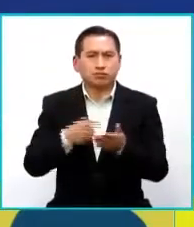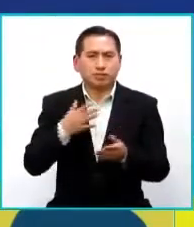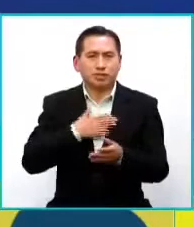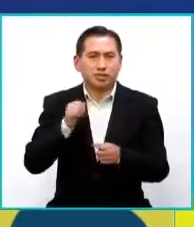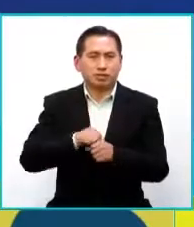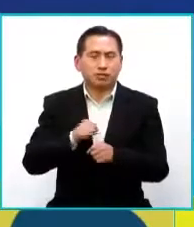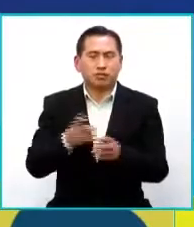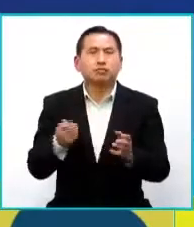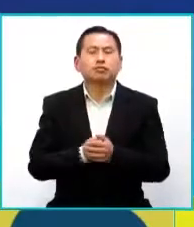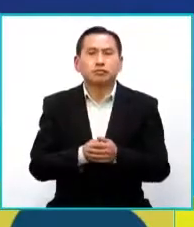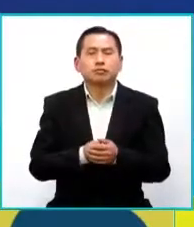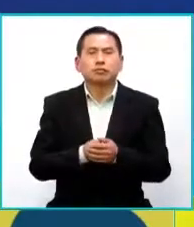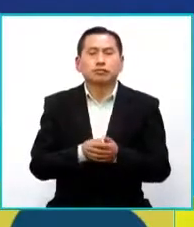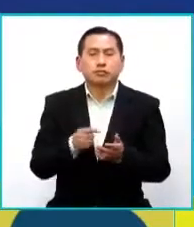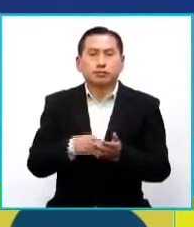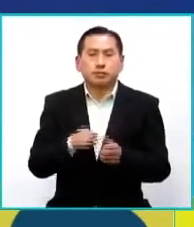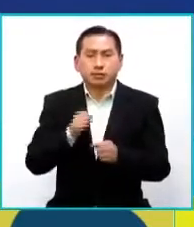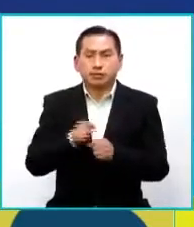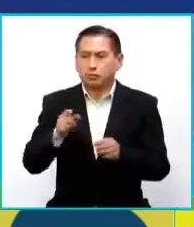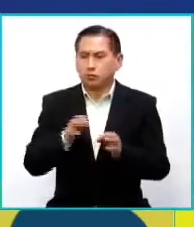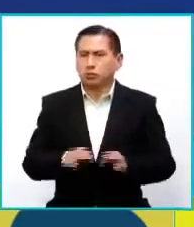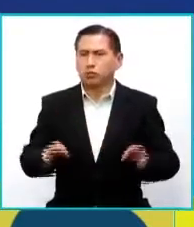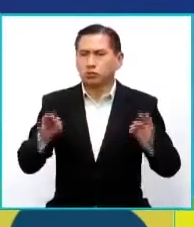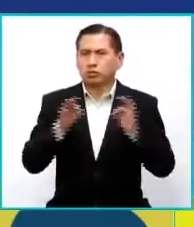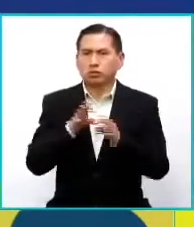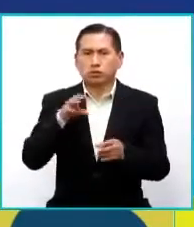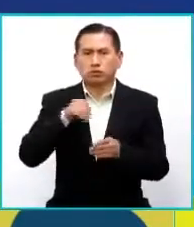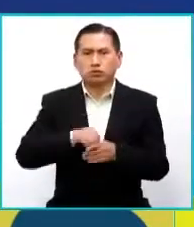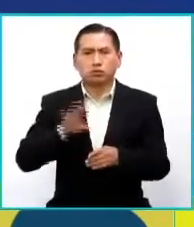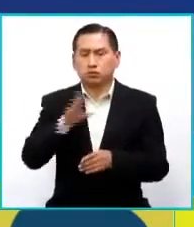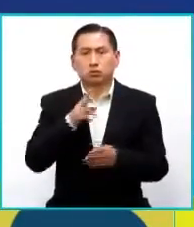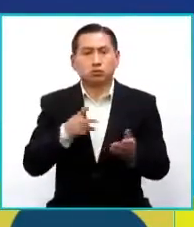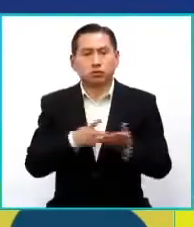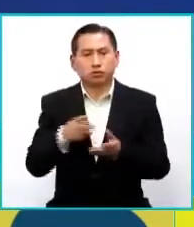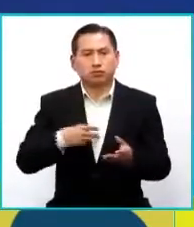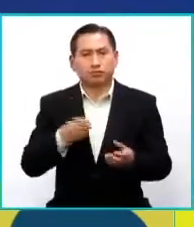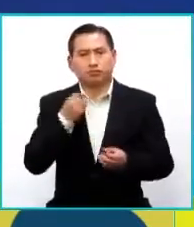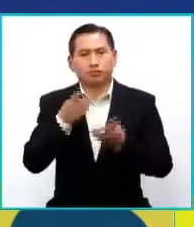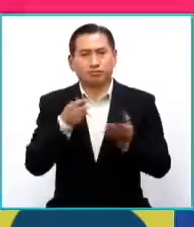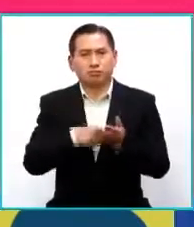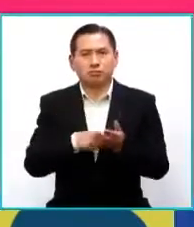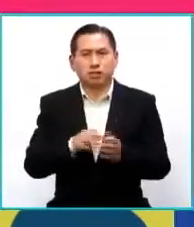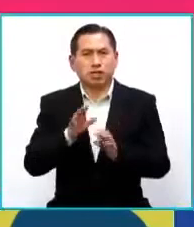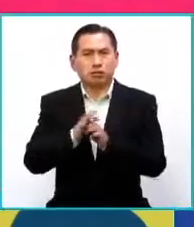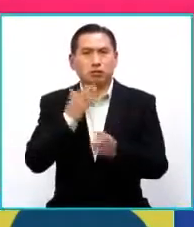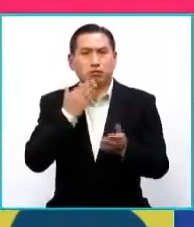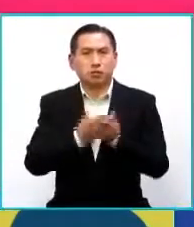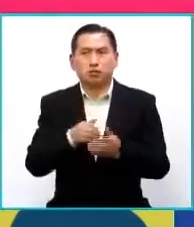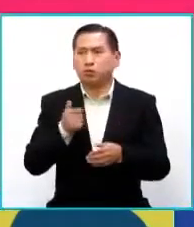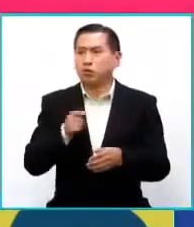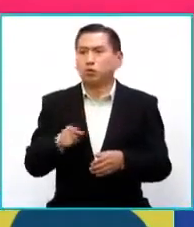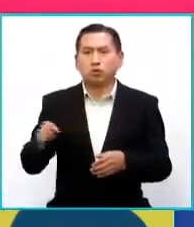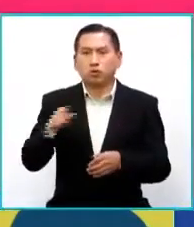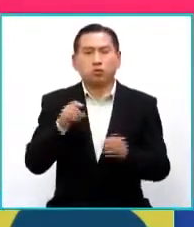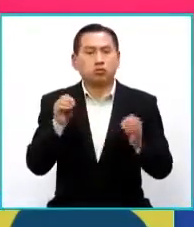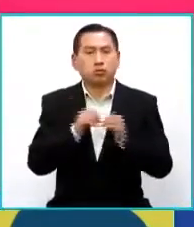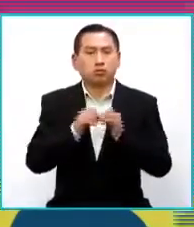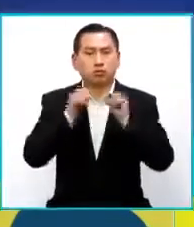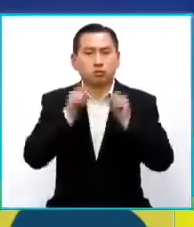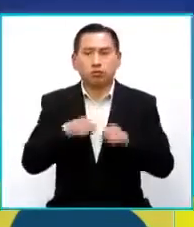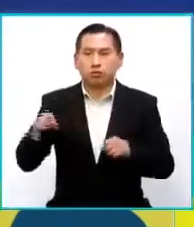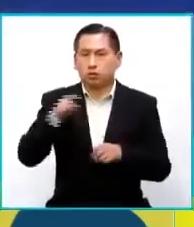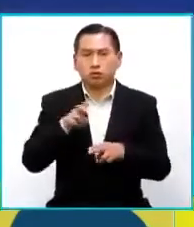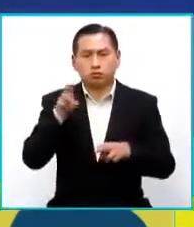Exacto. Y es una tarea muy noble, Ana, la verdad es que me alegra muchísimo que sean un ejemplo para otros elencos que puedan también